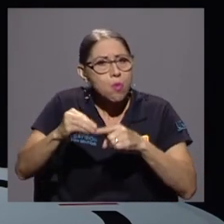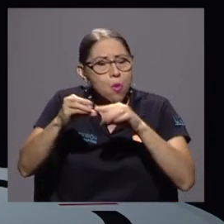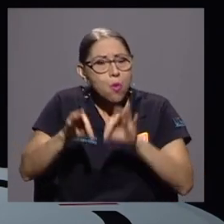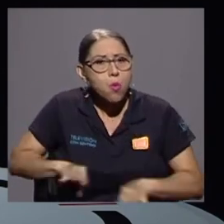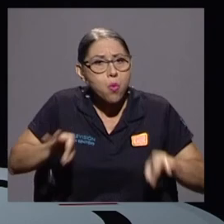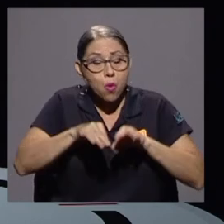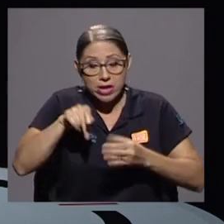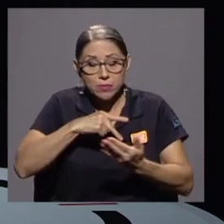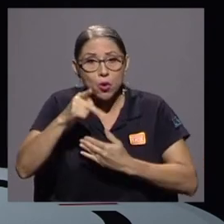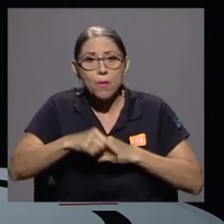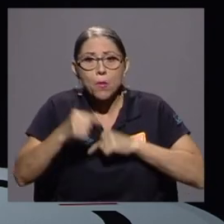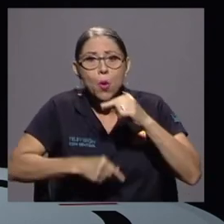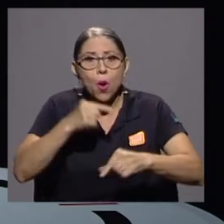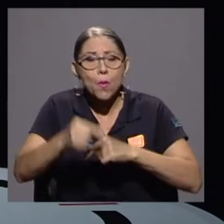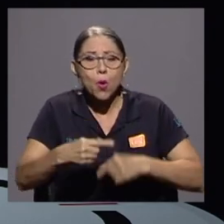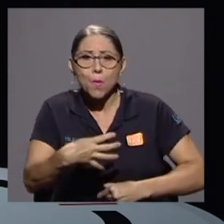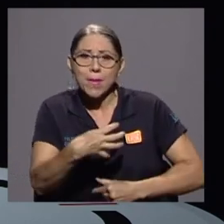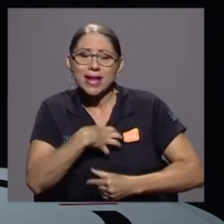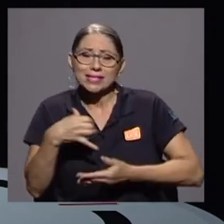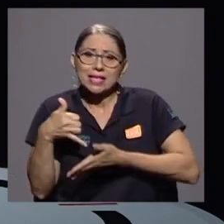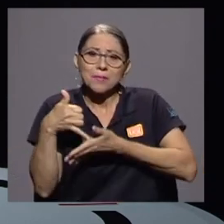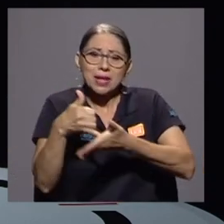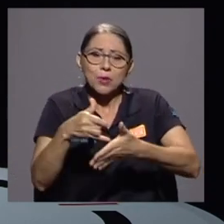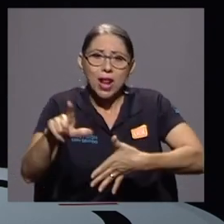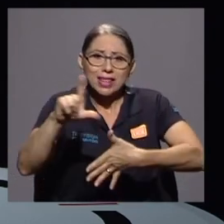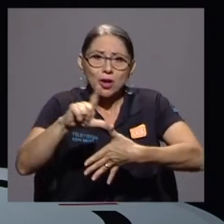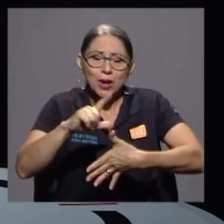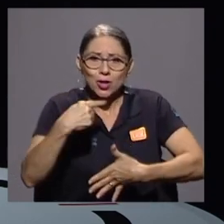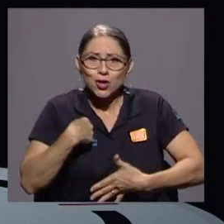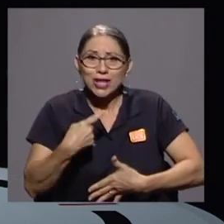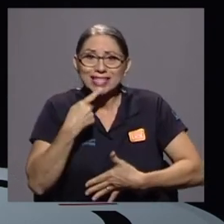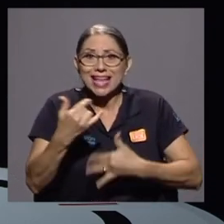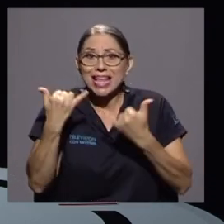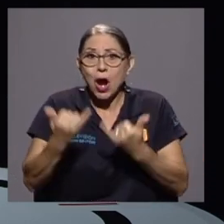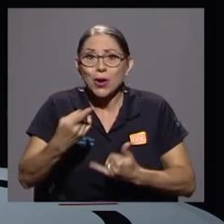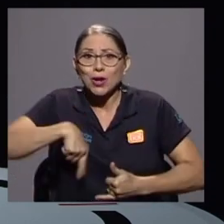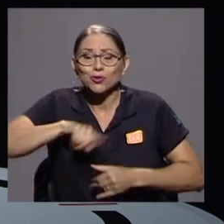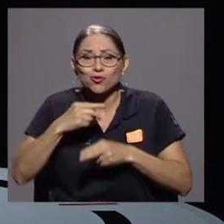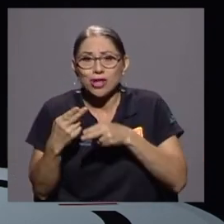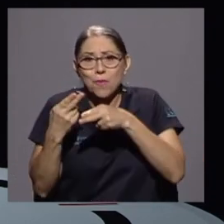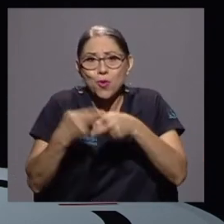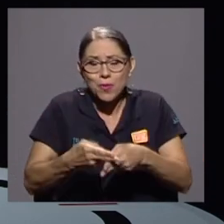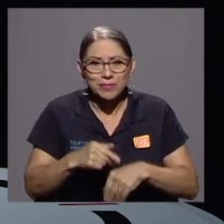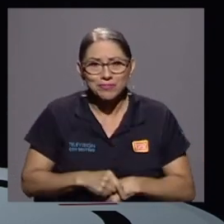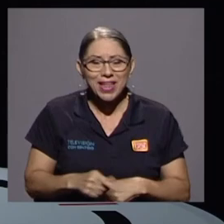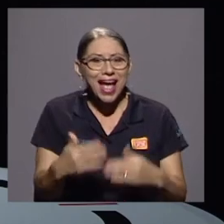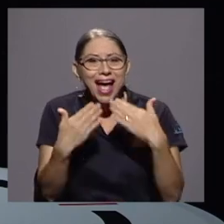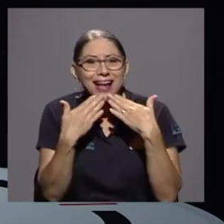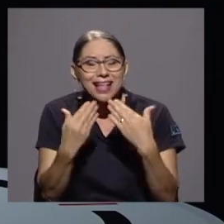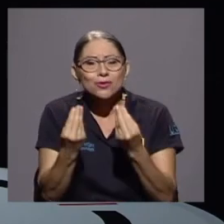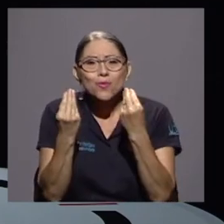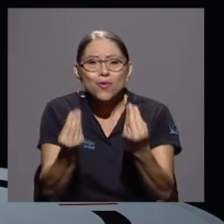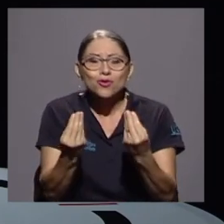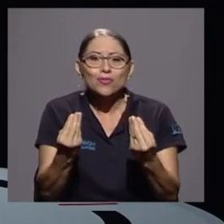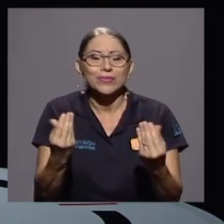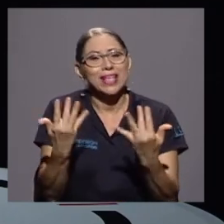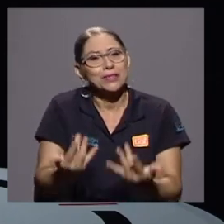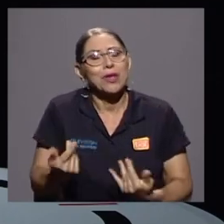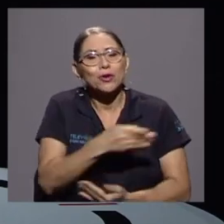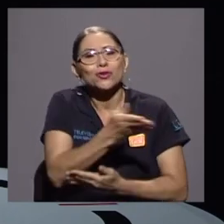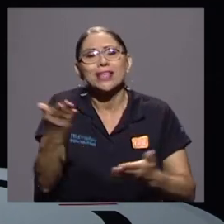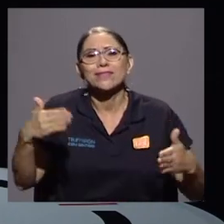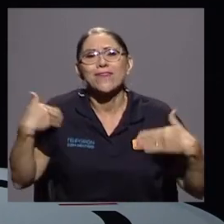merezca ese premio latinoamericano que les dije, estamos en nominación. Les agradezco mucho, espero que tengan felices fiestas